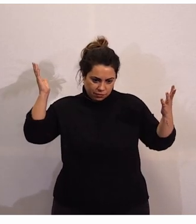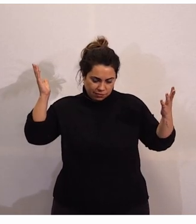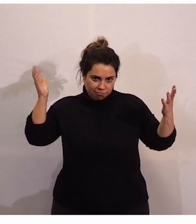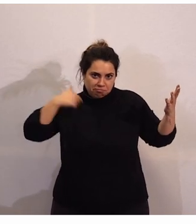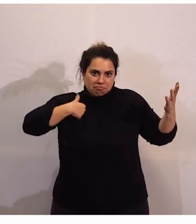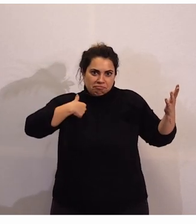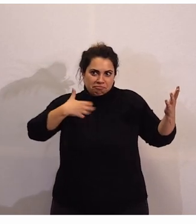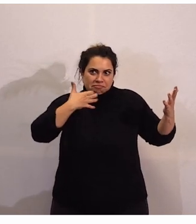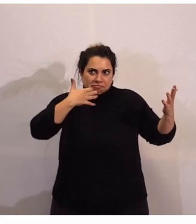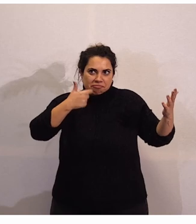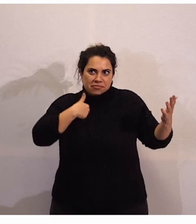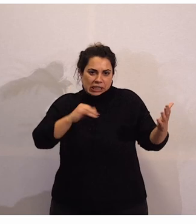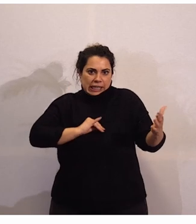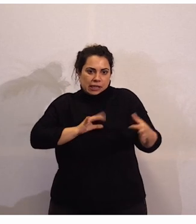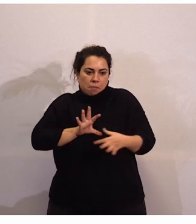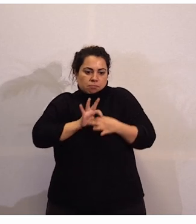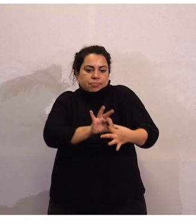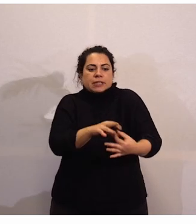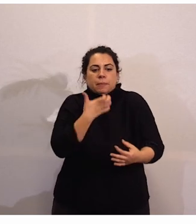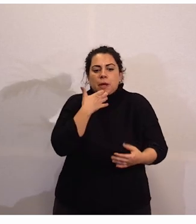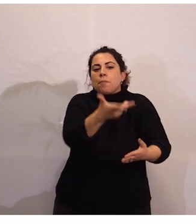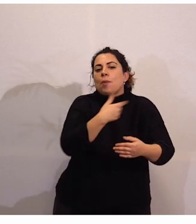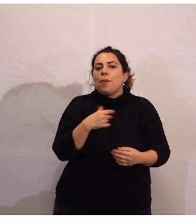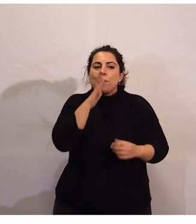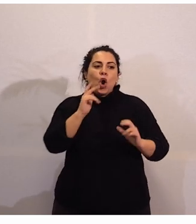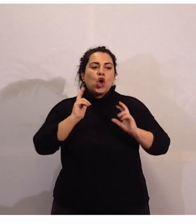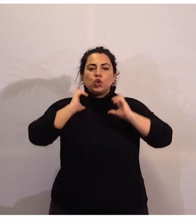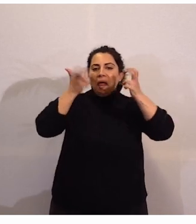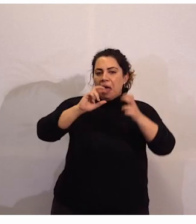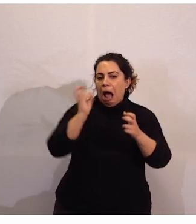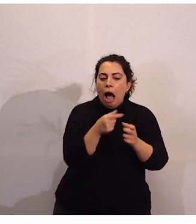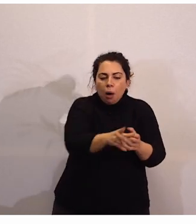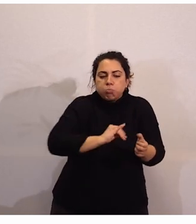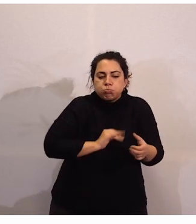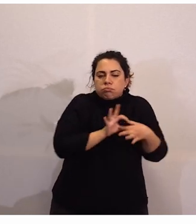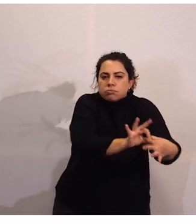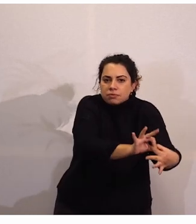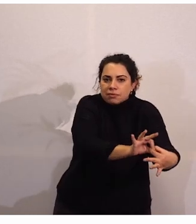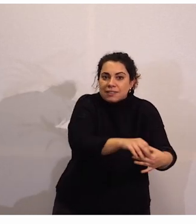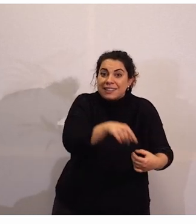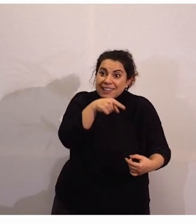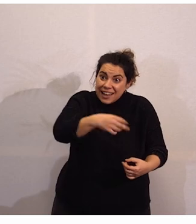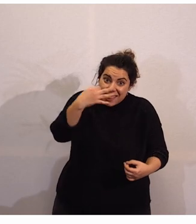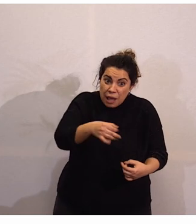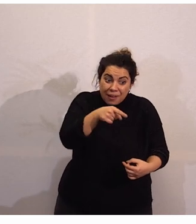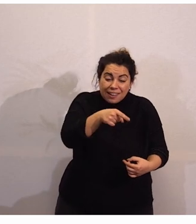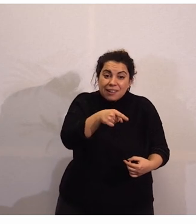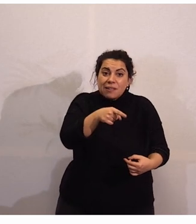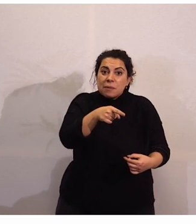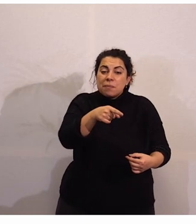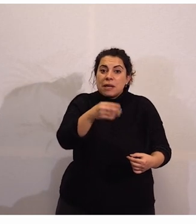yo me veo representada, por ejemplo, con este, con mi sudadera y demás, tendréis que colocarlo donde